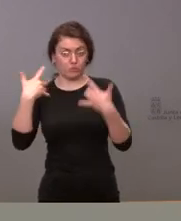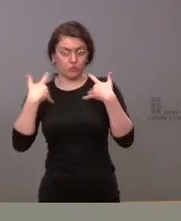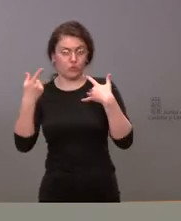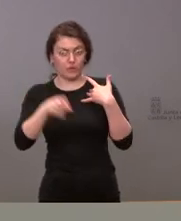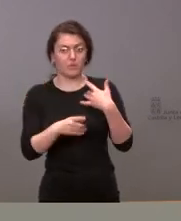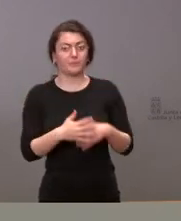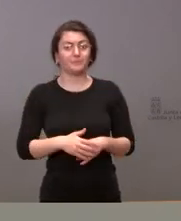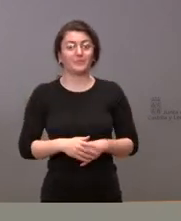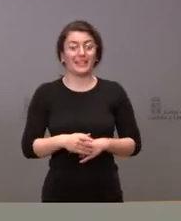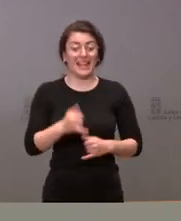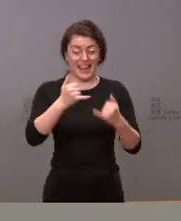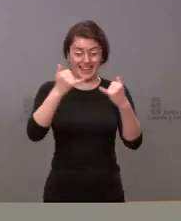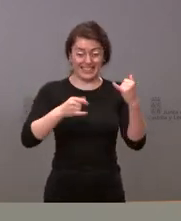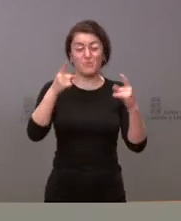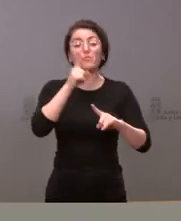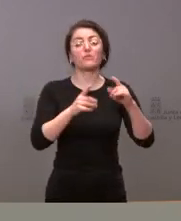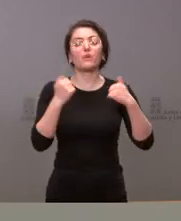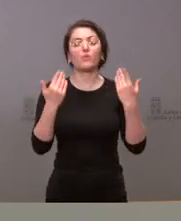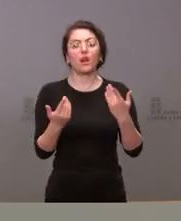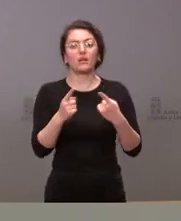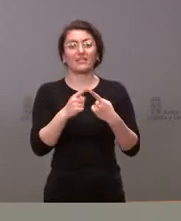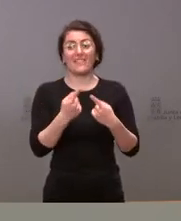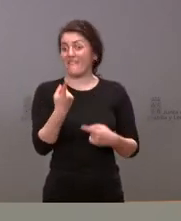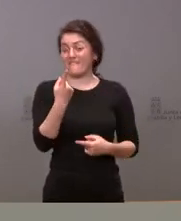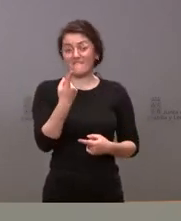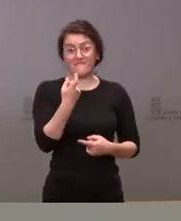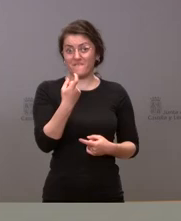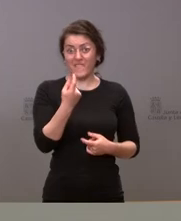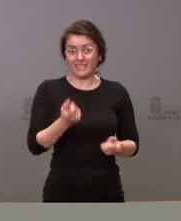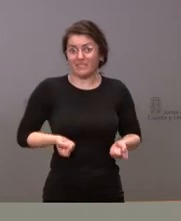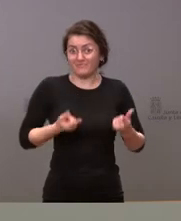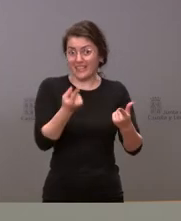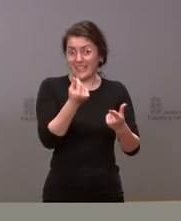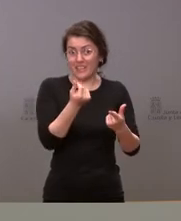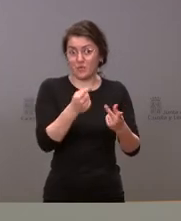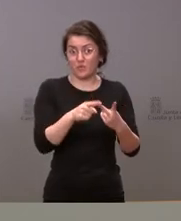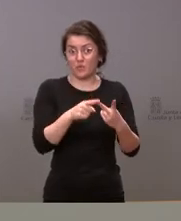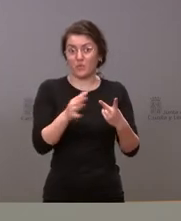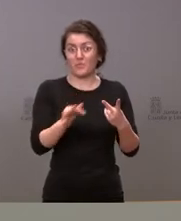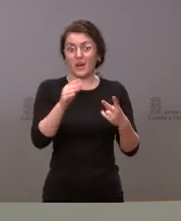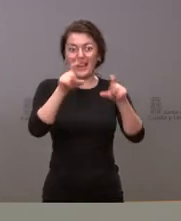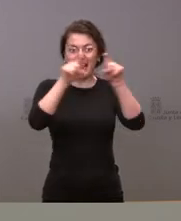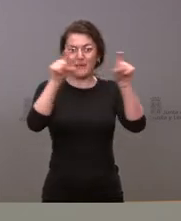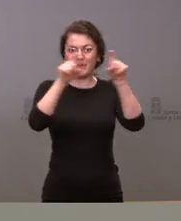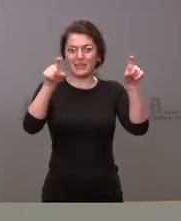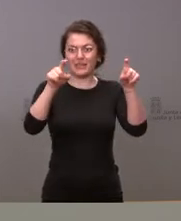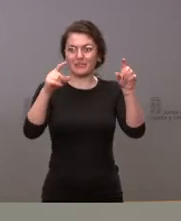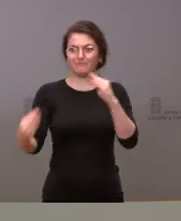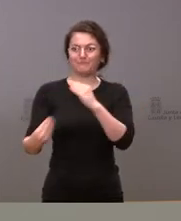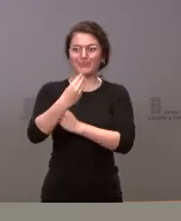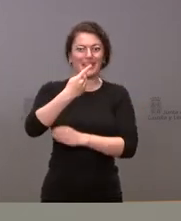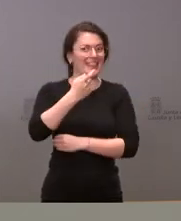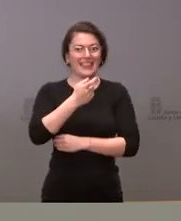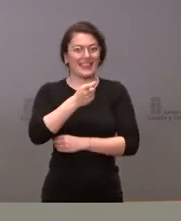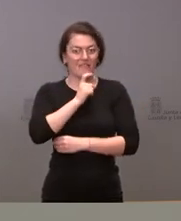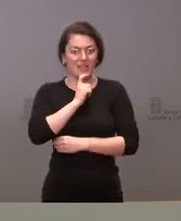de esta crisis es la falta de liquidez la dificultad de muchas empresas de acceder al crédito y por tanto uno